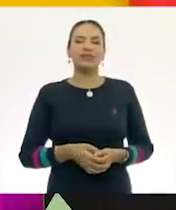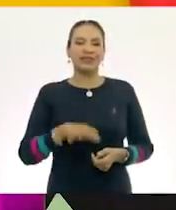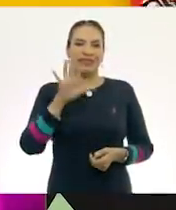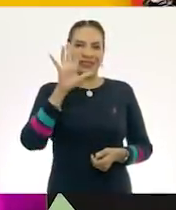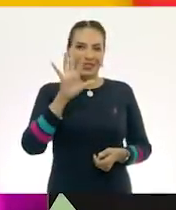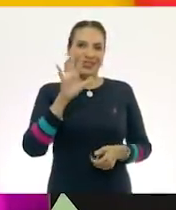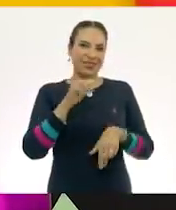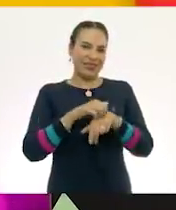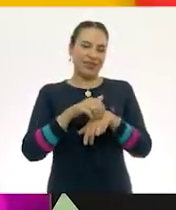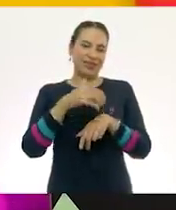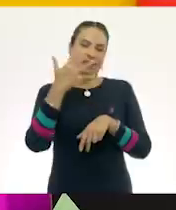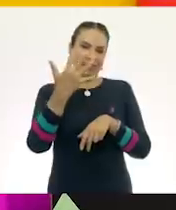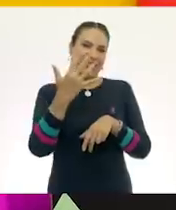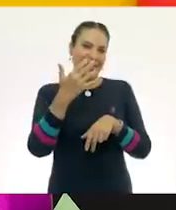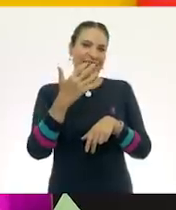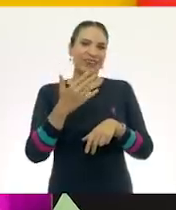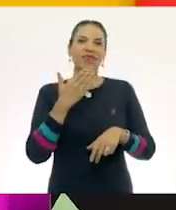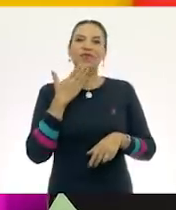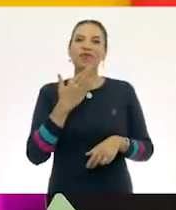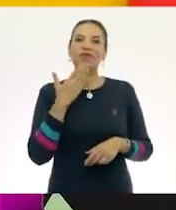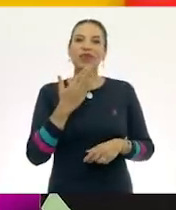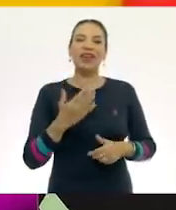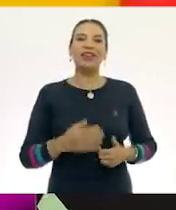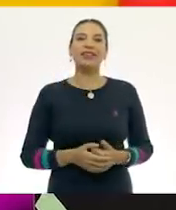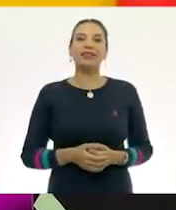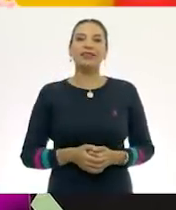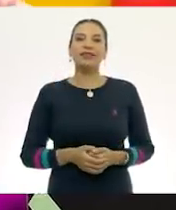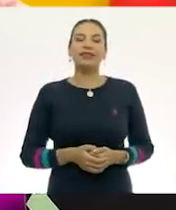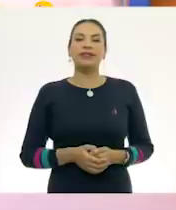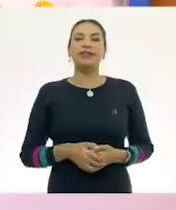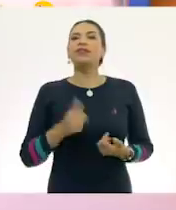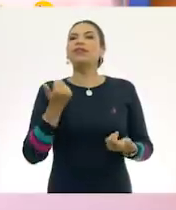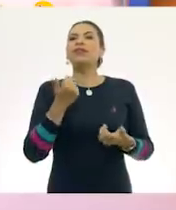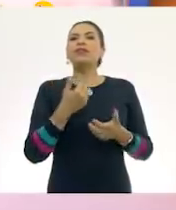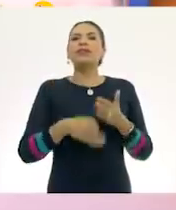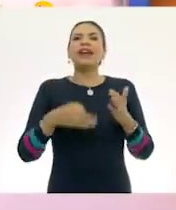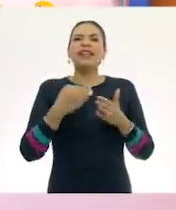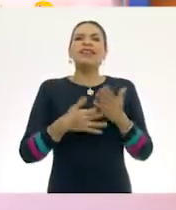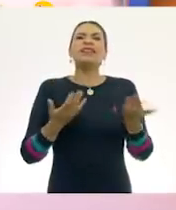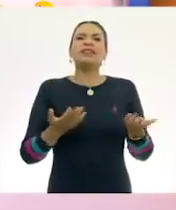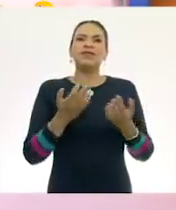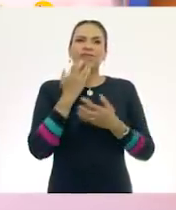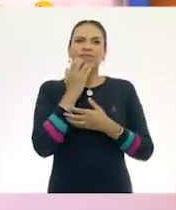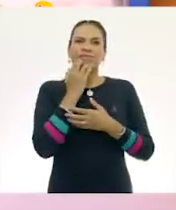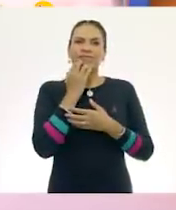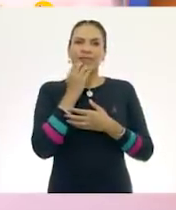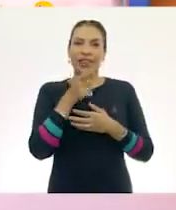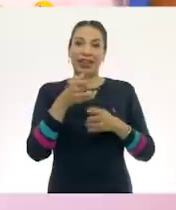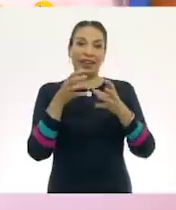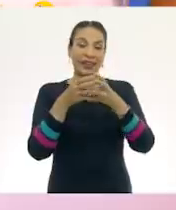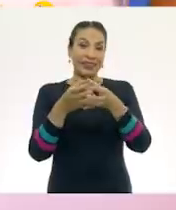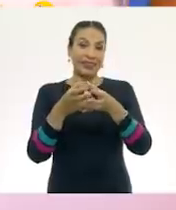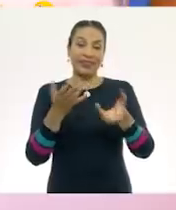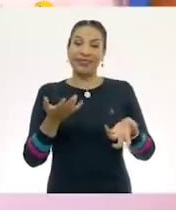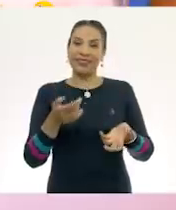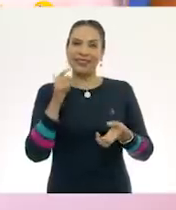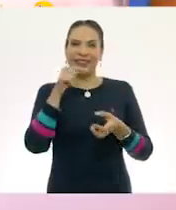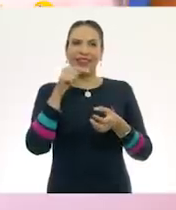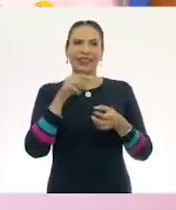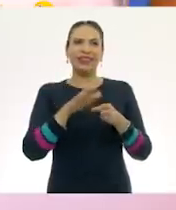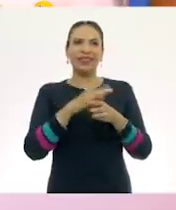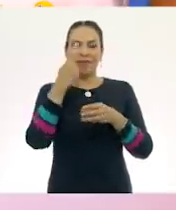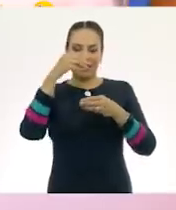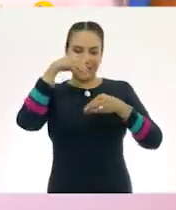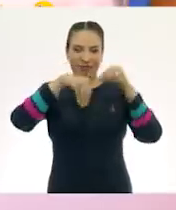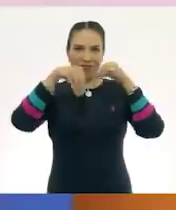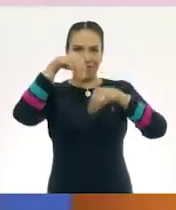¡Cinco! ¡El cinco! ¡Muy bien! ¡Está bien! ¿Qué más falta? ¿Qué más falta? ¿Qué tal este? ¡Ay, sí! Que son las piezas